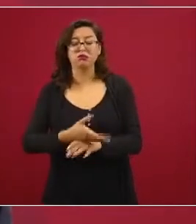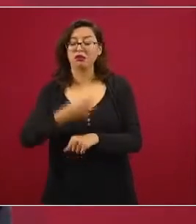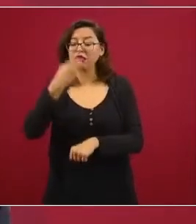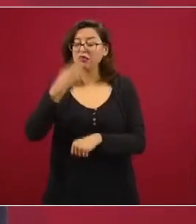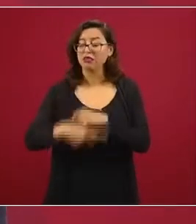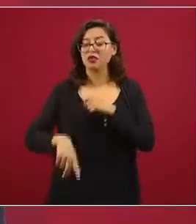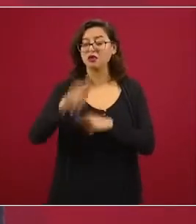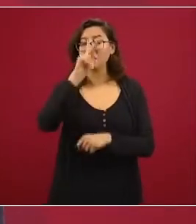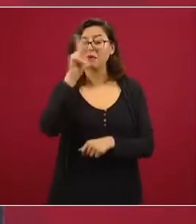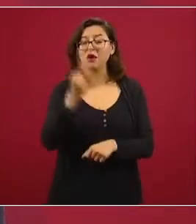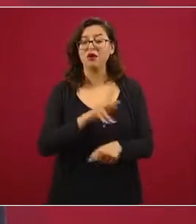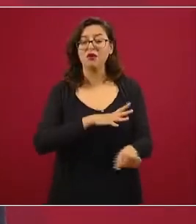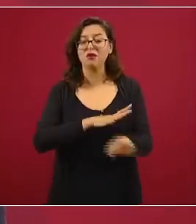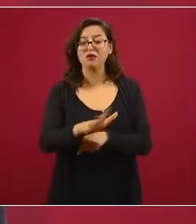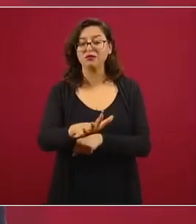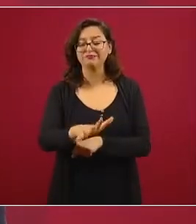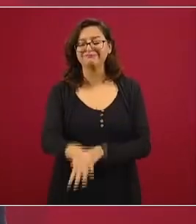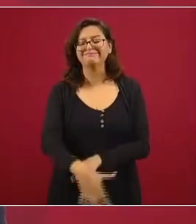corrupción,